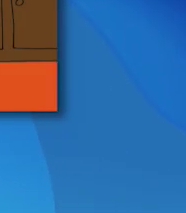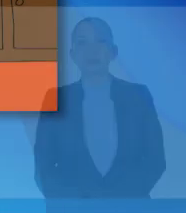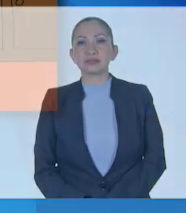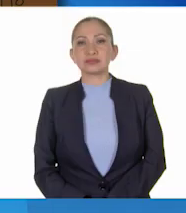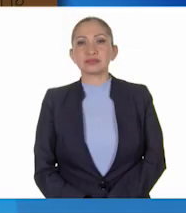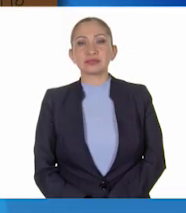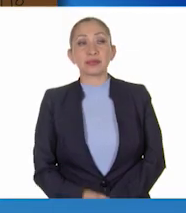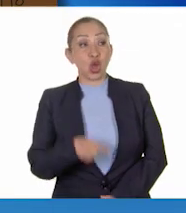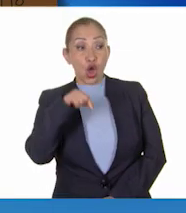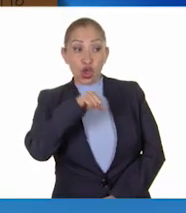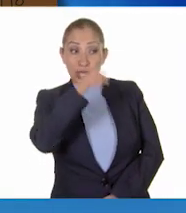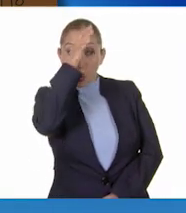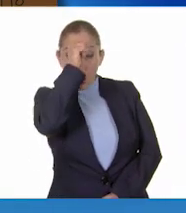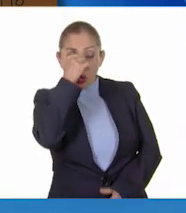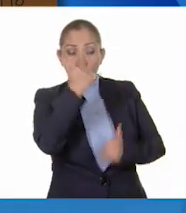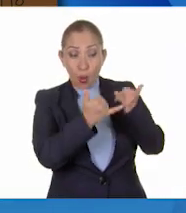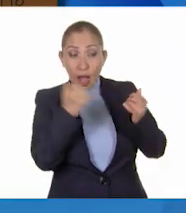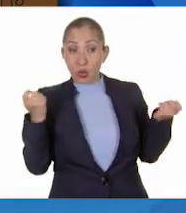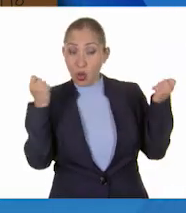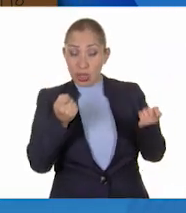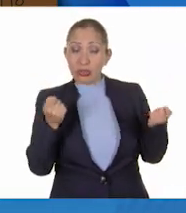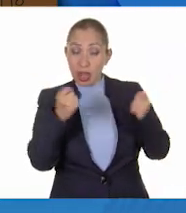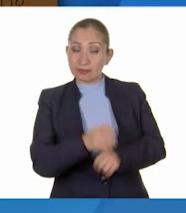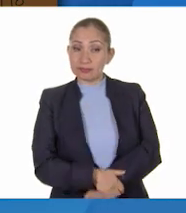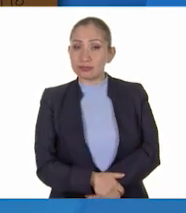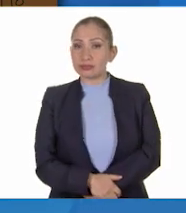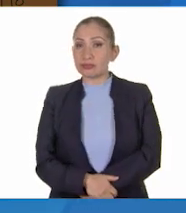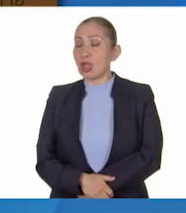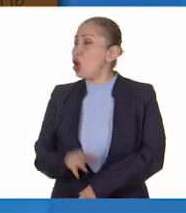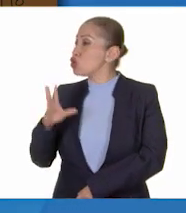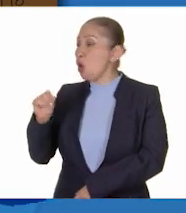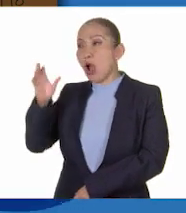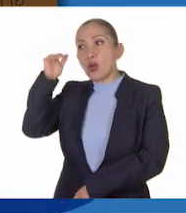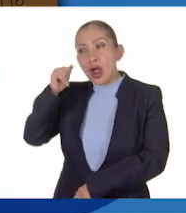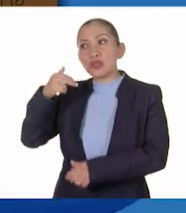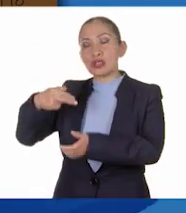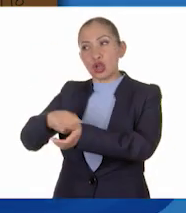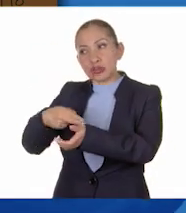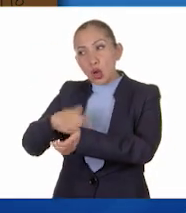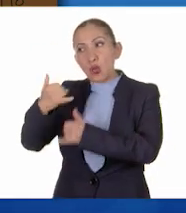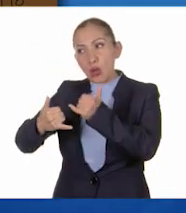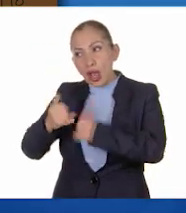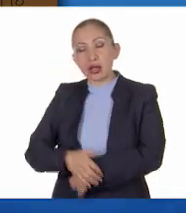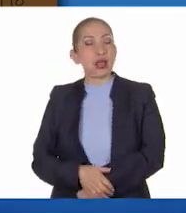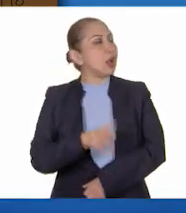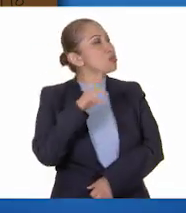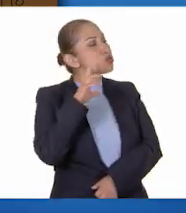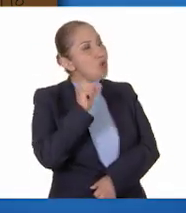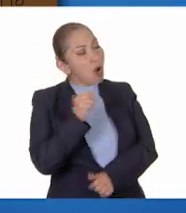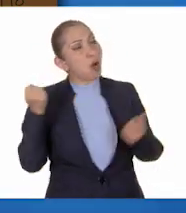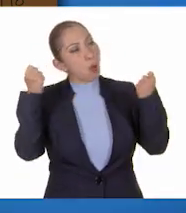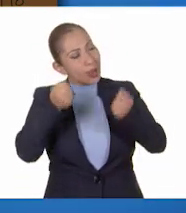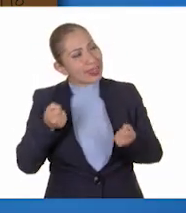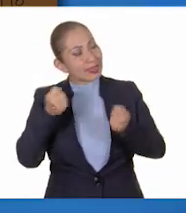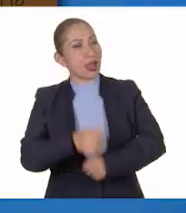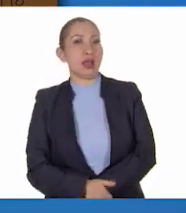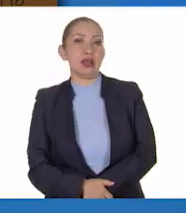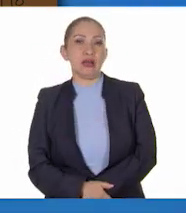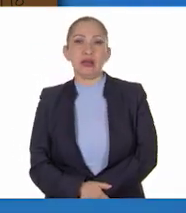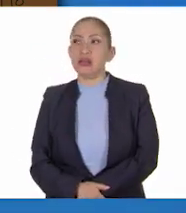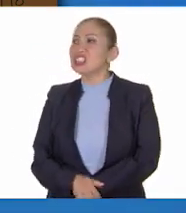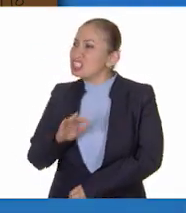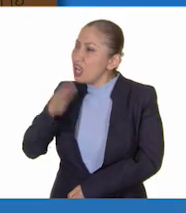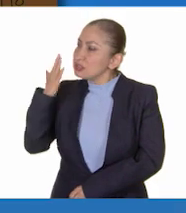¿No quedamos que hoy íbamos a jugar a saltar la cuerda? No, quedamos que a las escondidillas. No, a saltar a la cuerda.